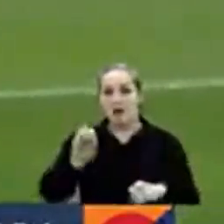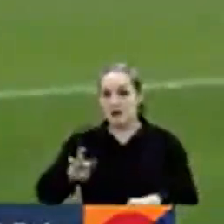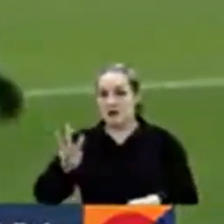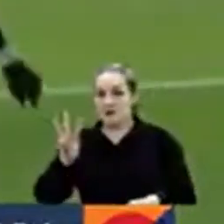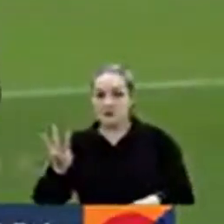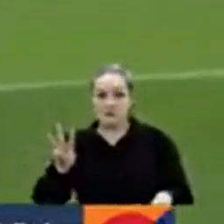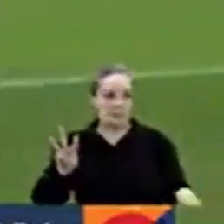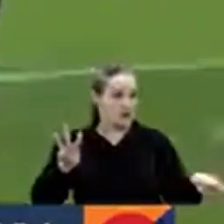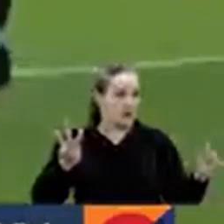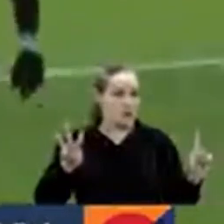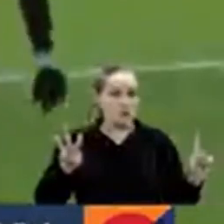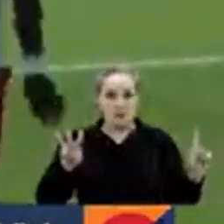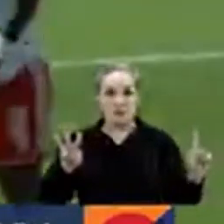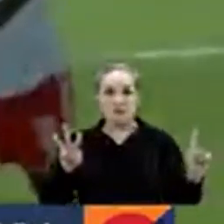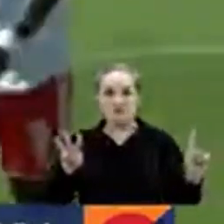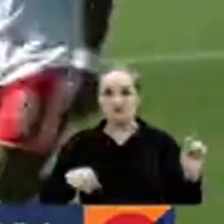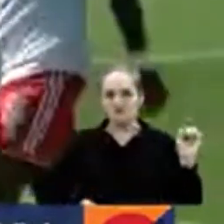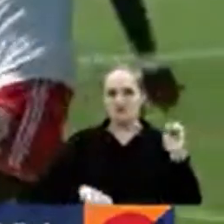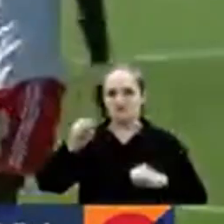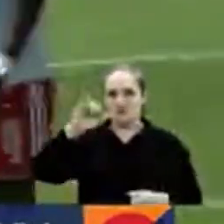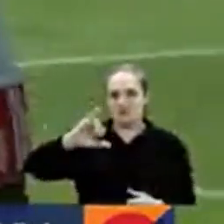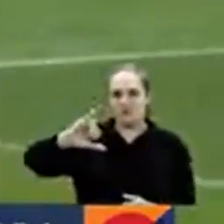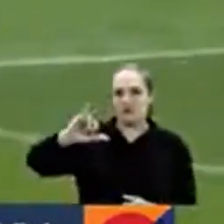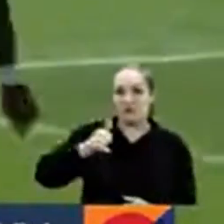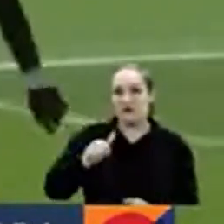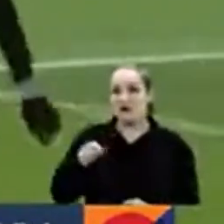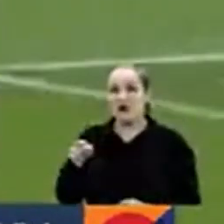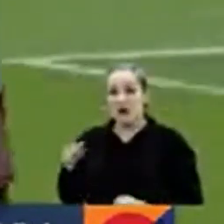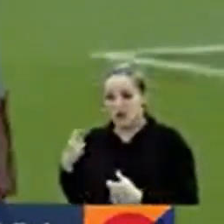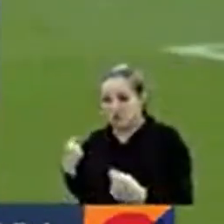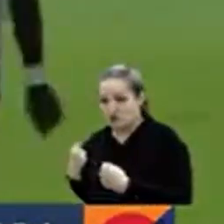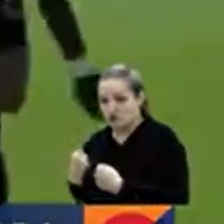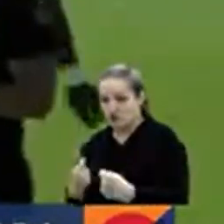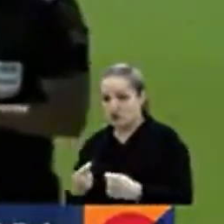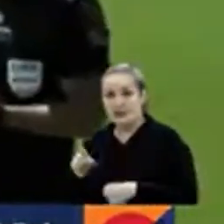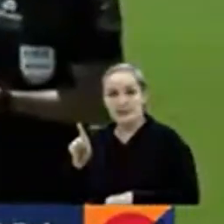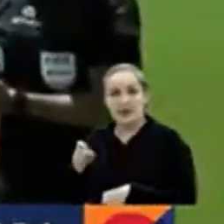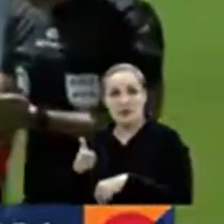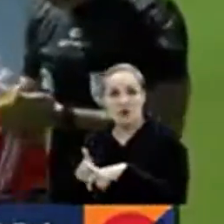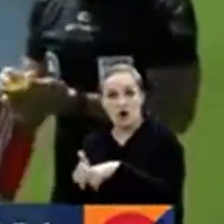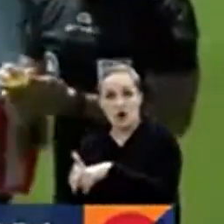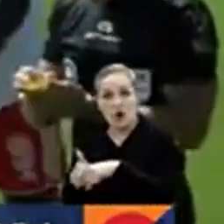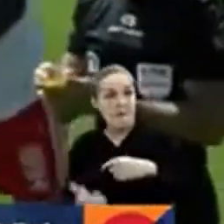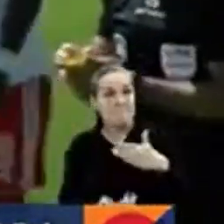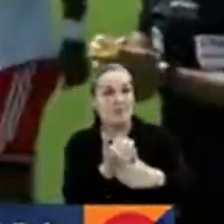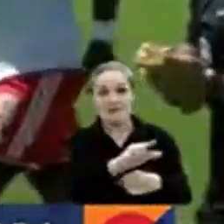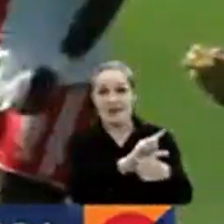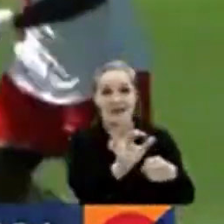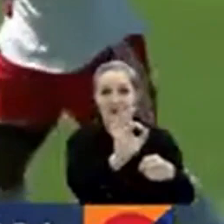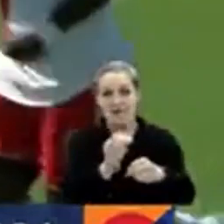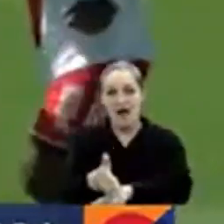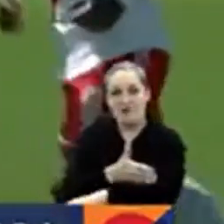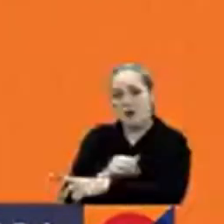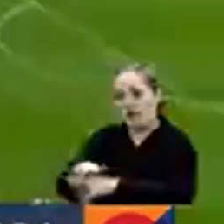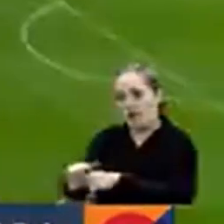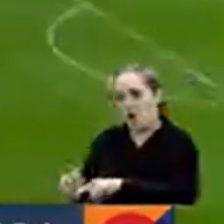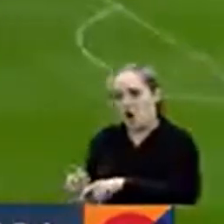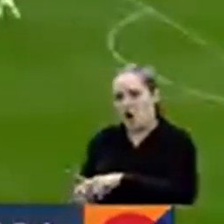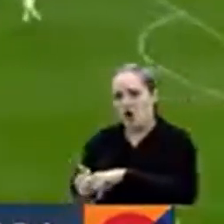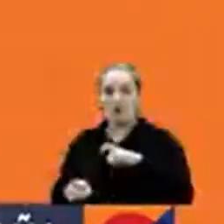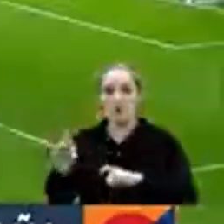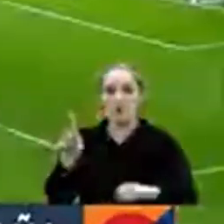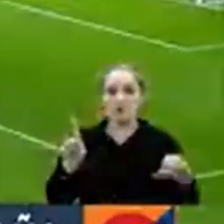argentinos. Borja completó 6 anotaciones en juegos de preparación antes de iniciar la Liga Argentina el próximo fin de semana.